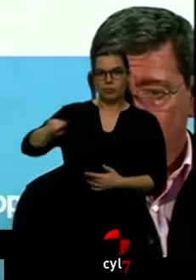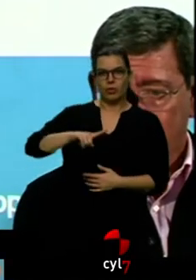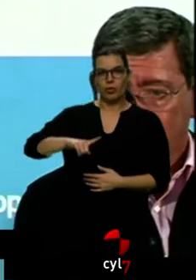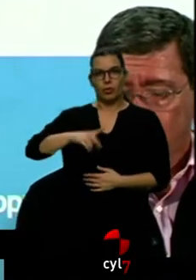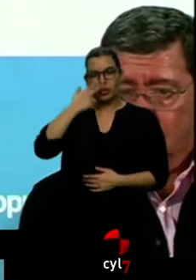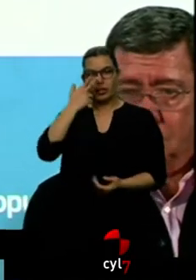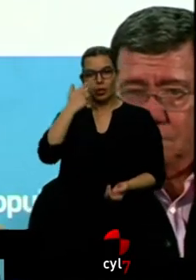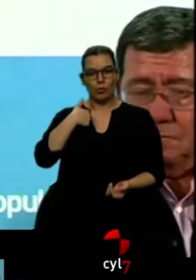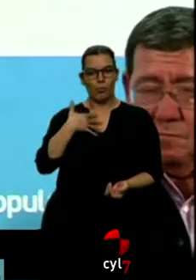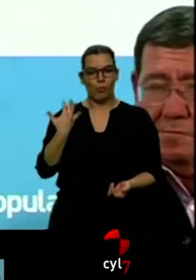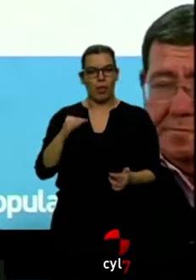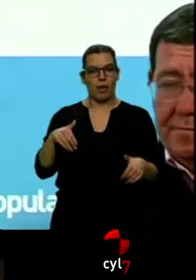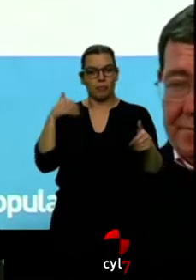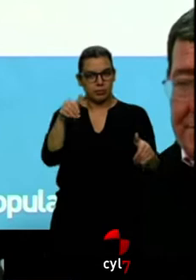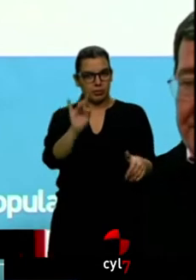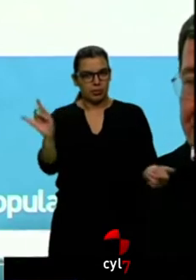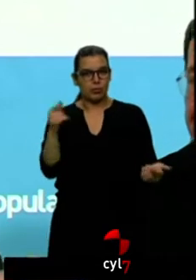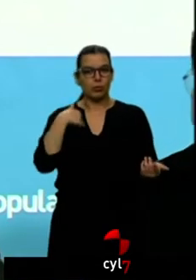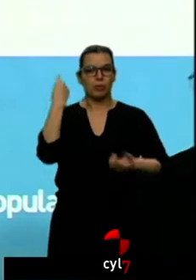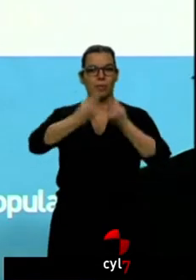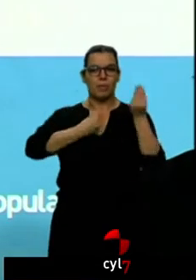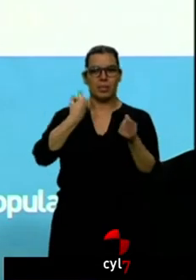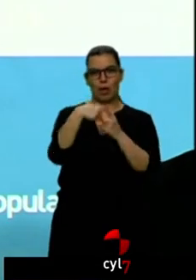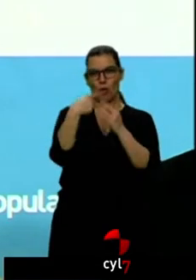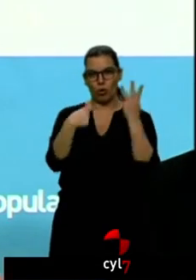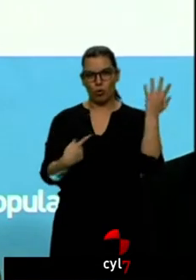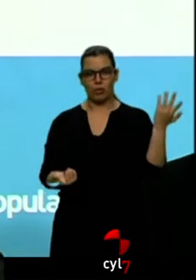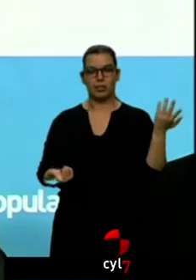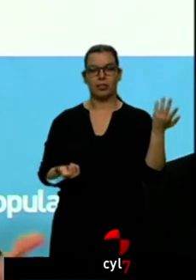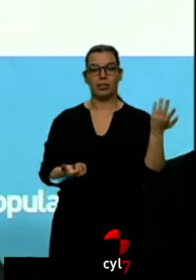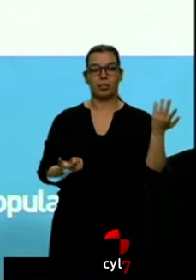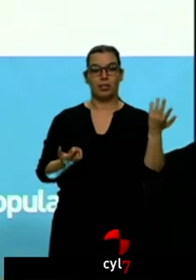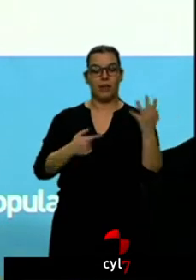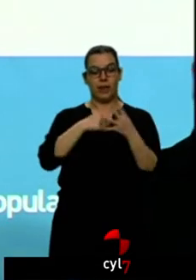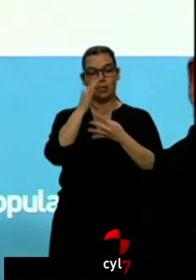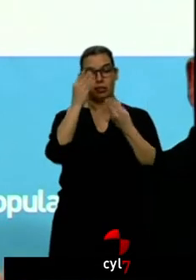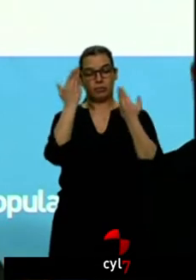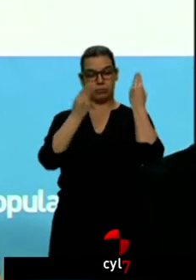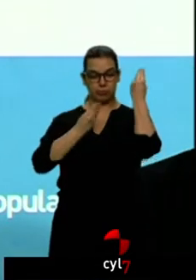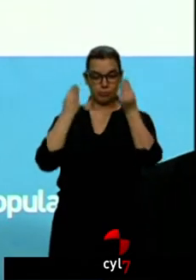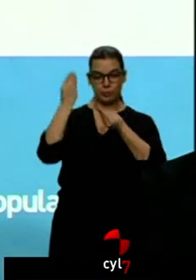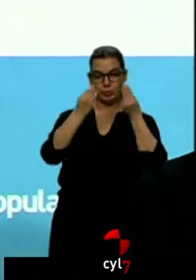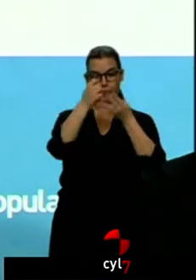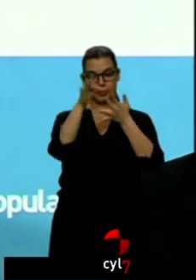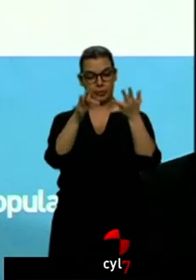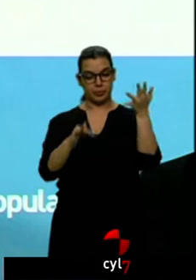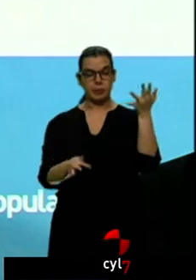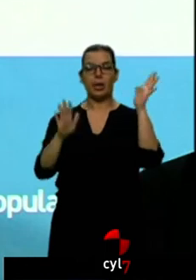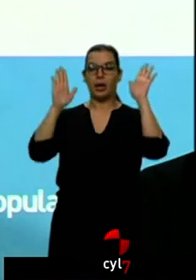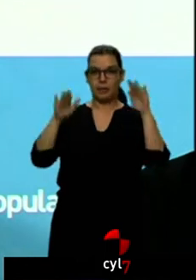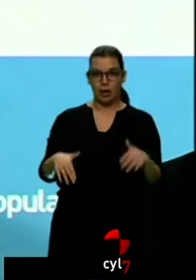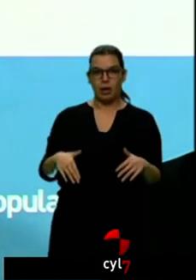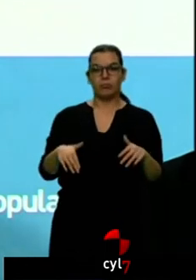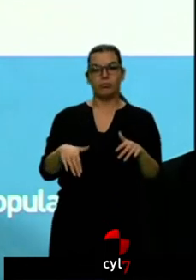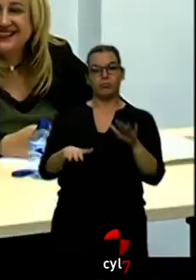pudiera encabezar esa candidatura. Pero bueno, hay que valorar muchas más cosas. Y la suma de toda esa valoración es lo que ha determinado finalmente la